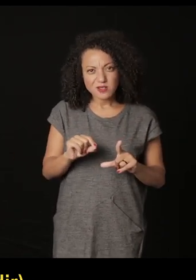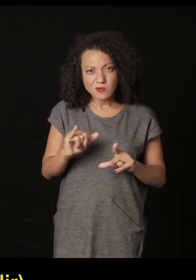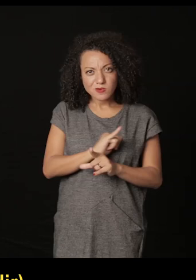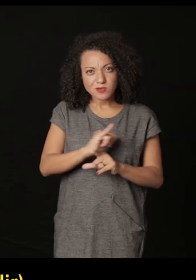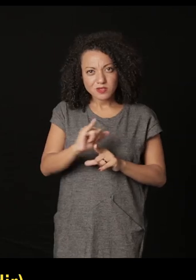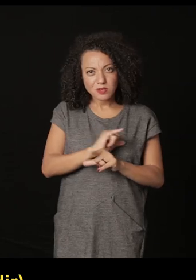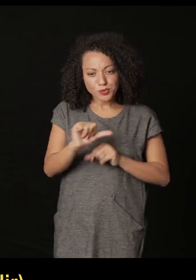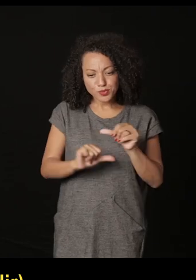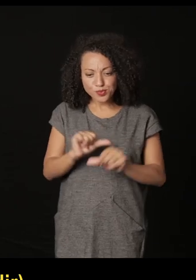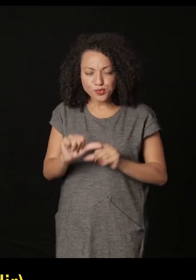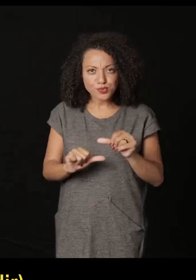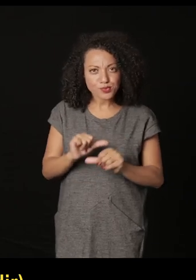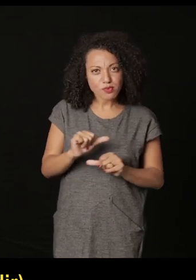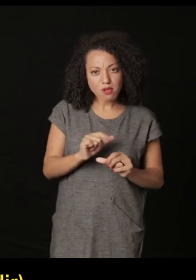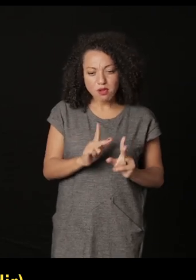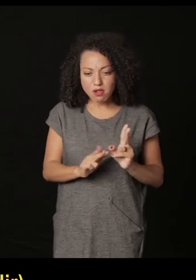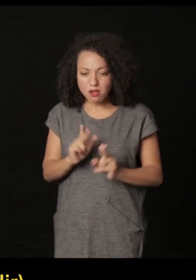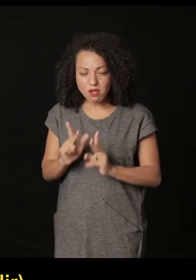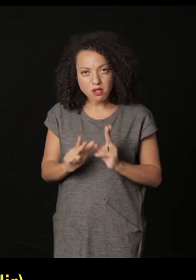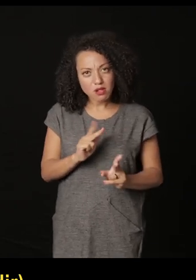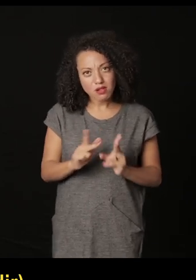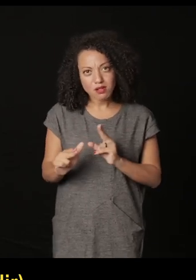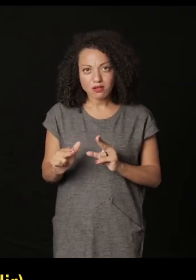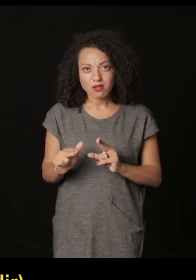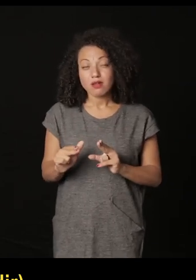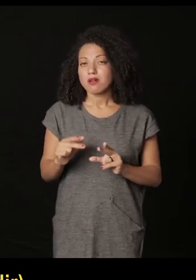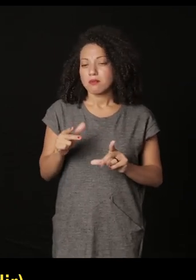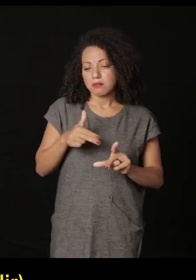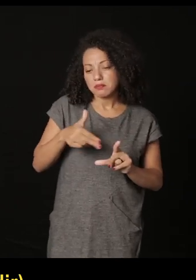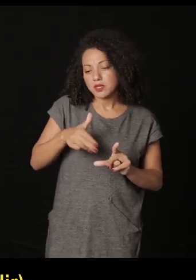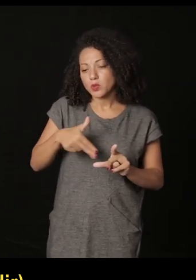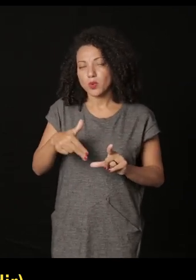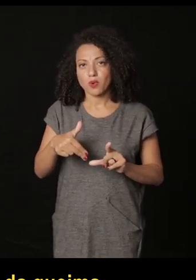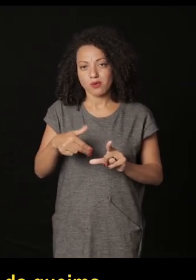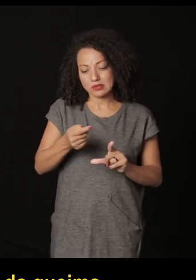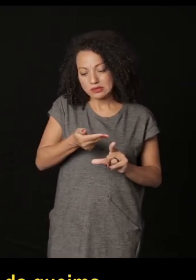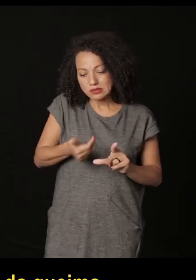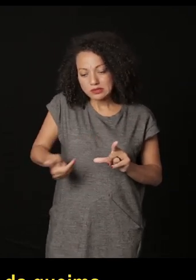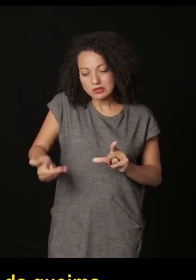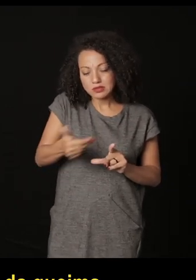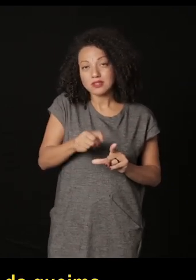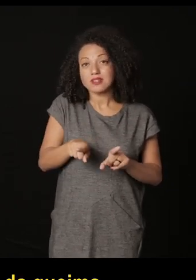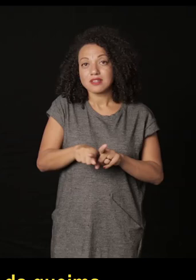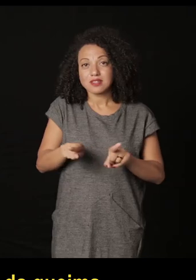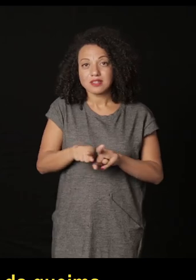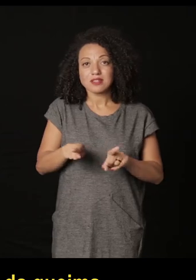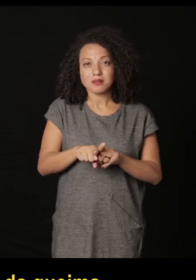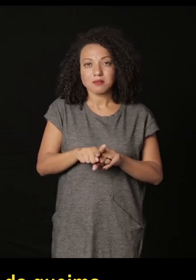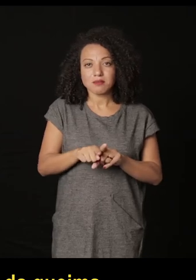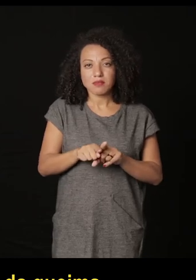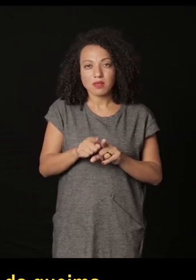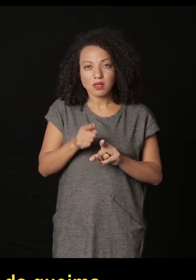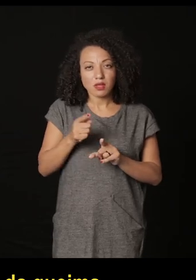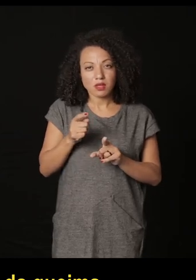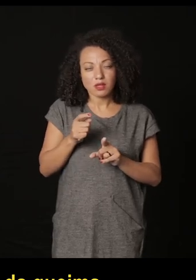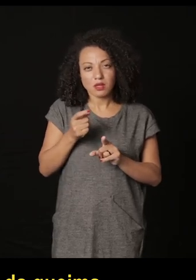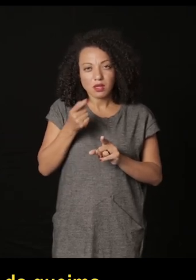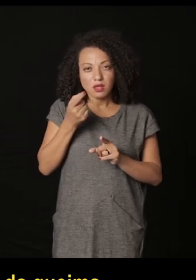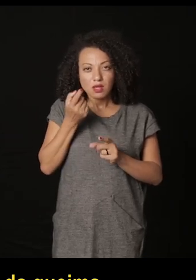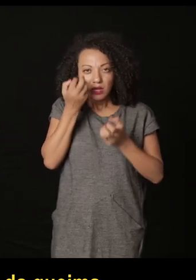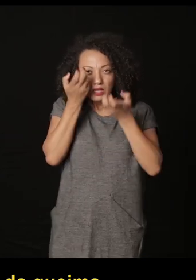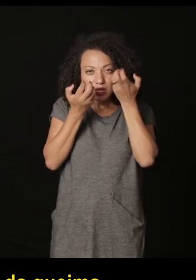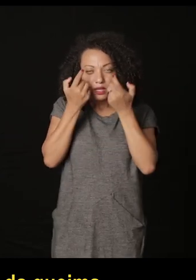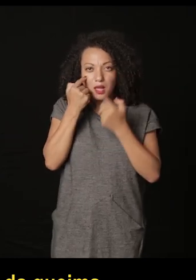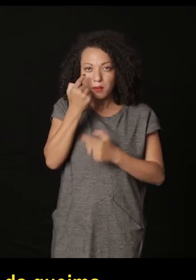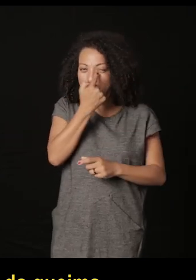para alterar para transgredir ahí si es la pieza física a través de la pintura del rayado